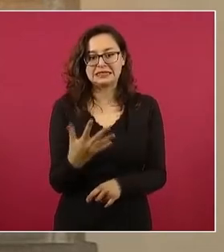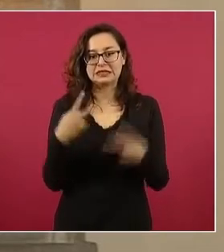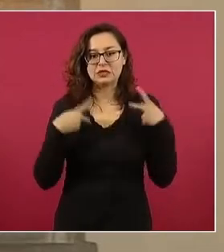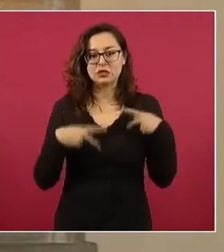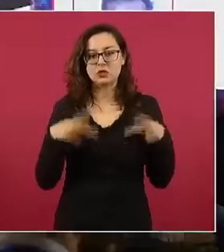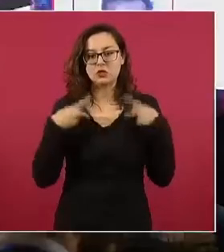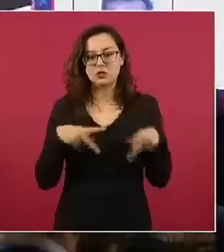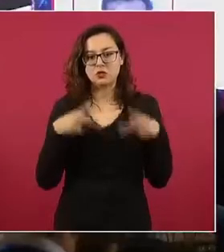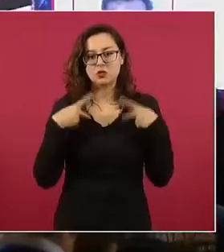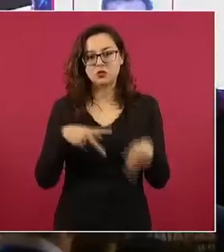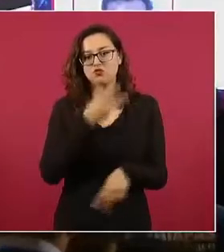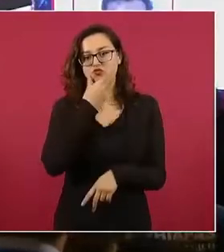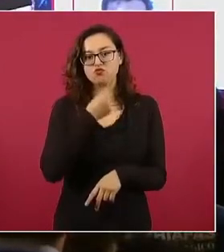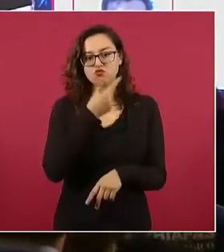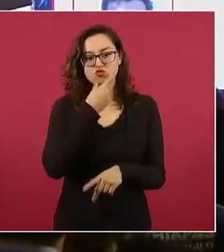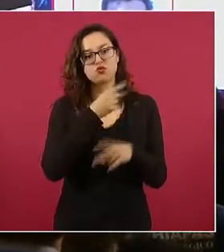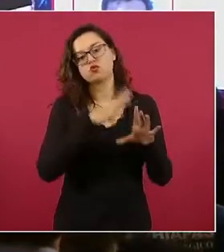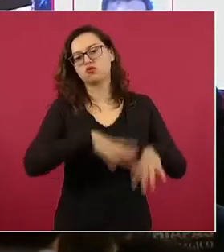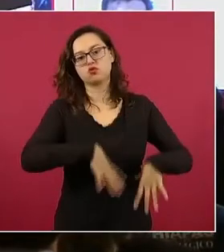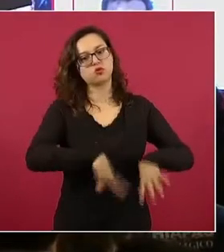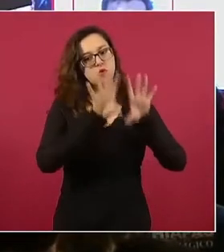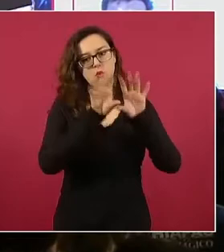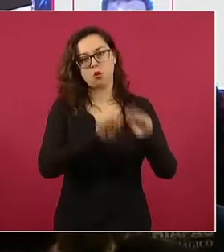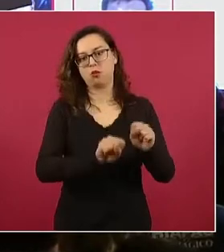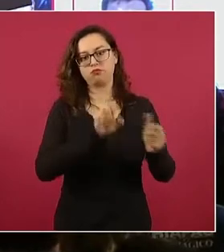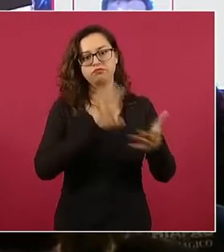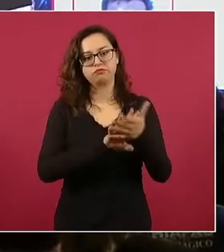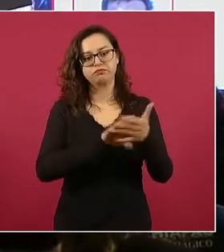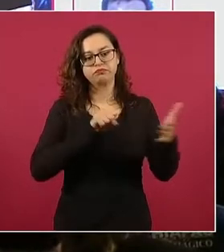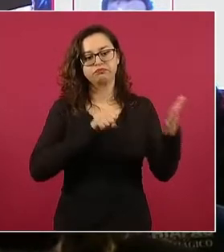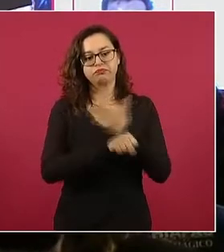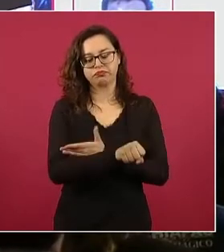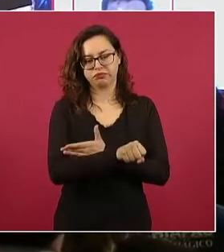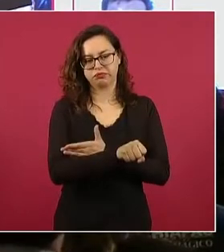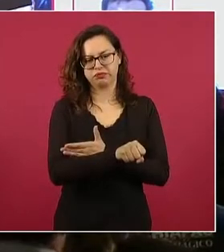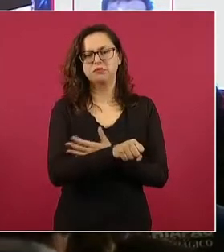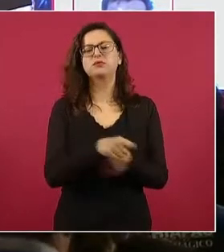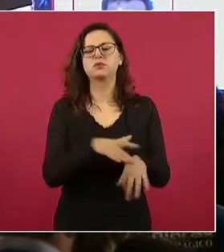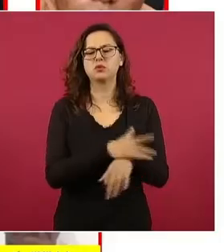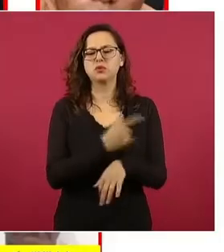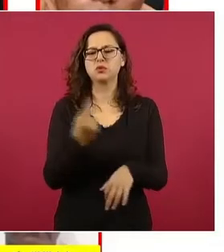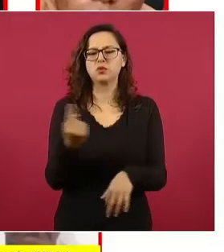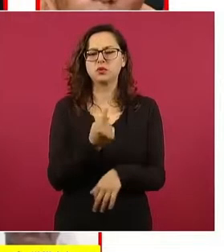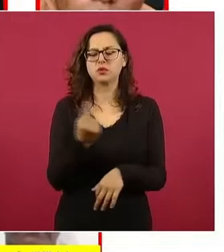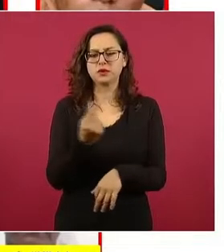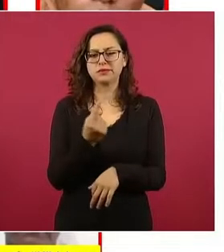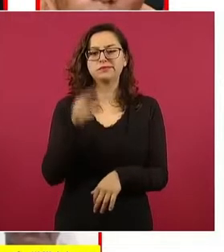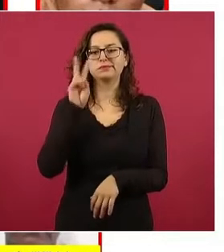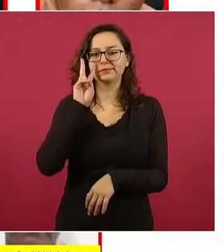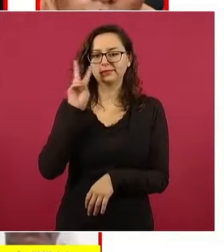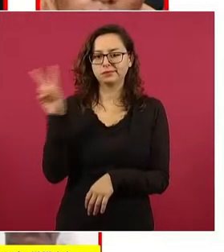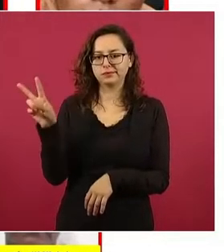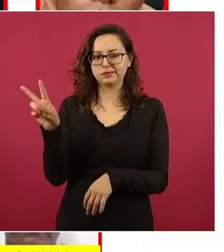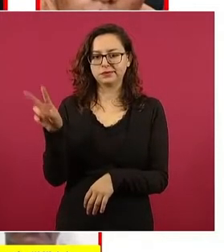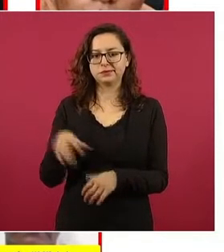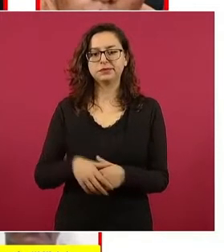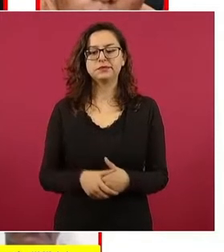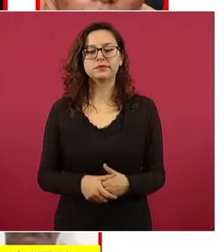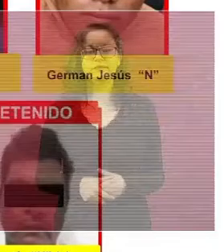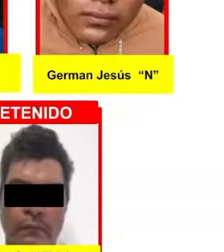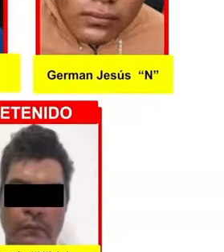del sexo masculino, quienes habrían interceptado a los policías